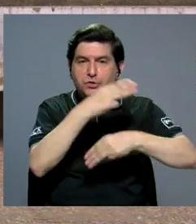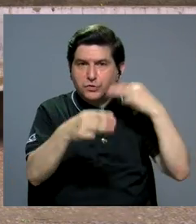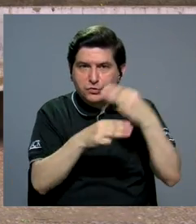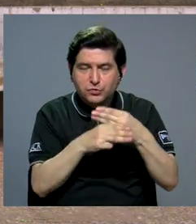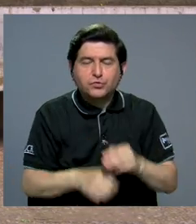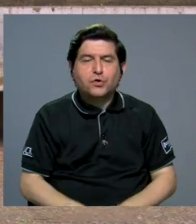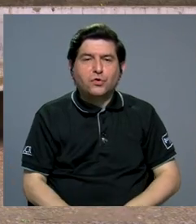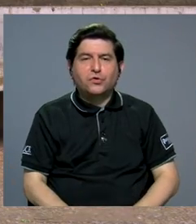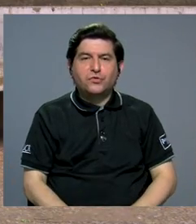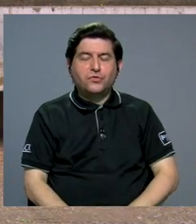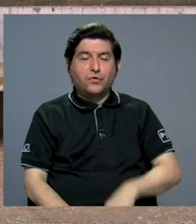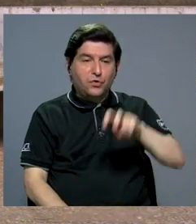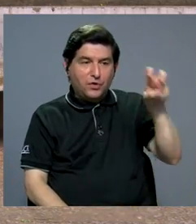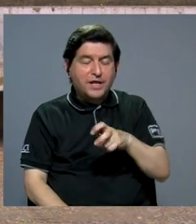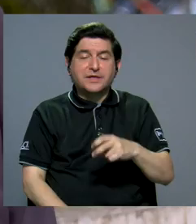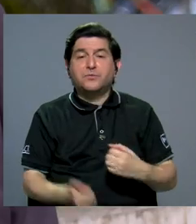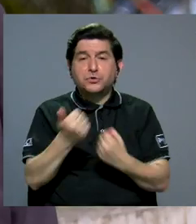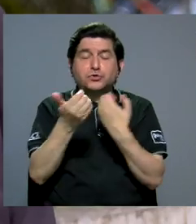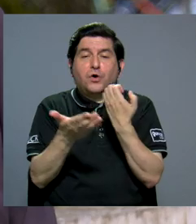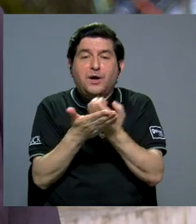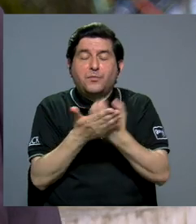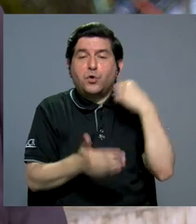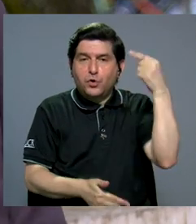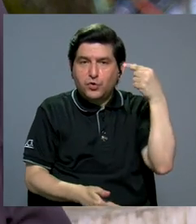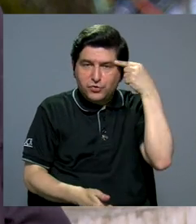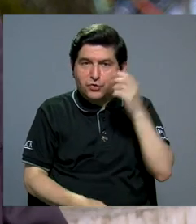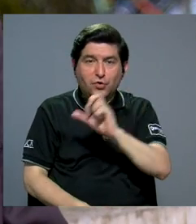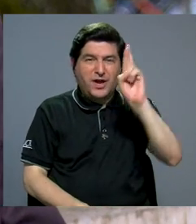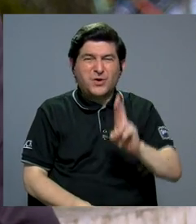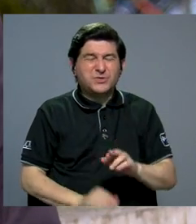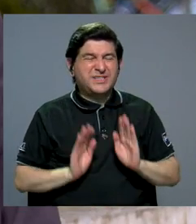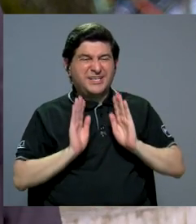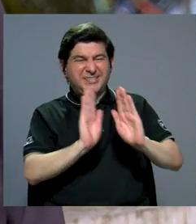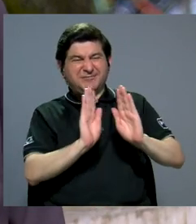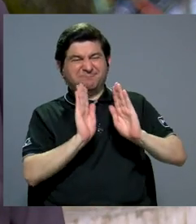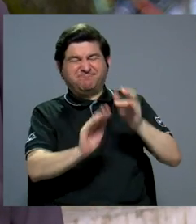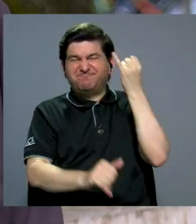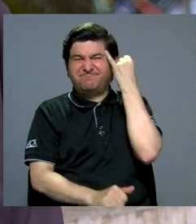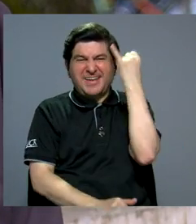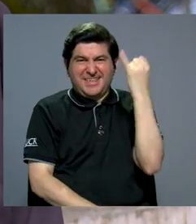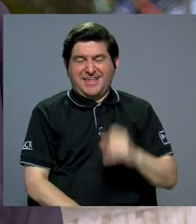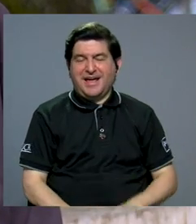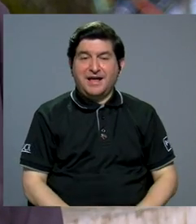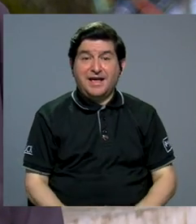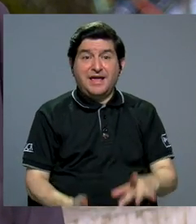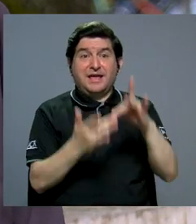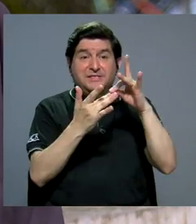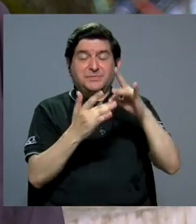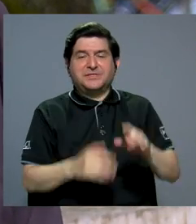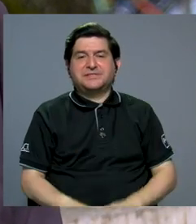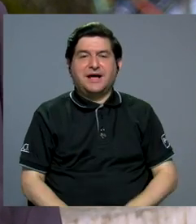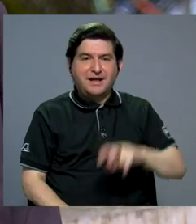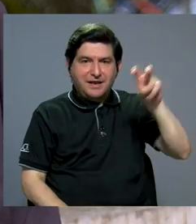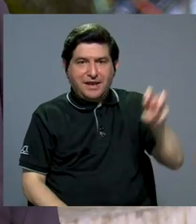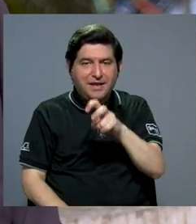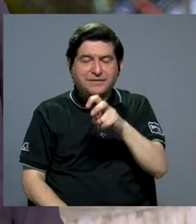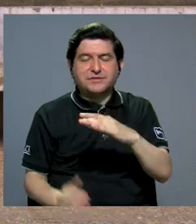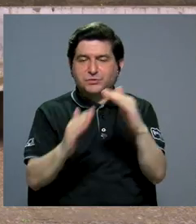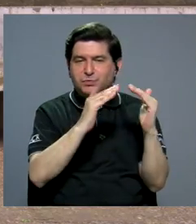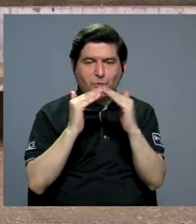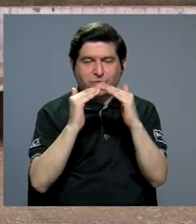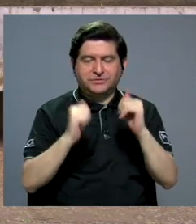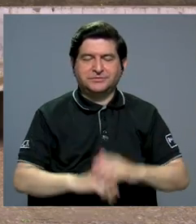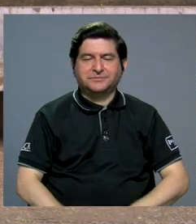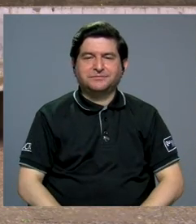el transporte público es subsidiado. En Costa Rica nos resistimos a esa idea, en particular el transporte público urbano.